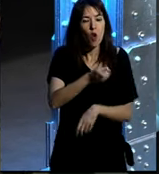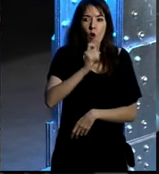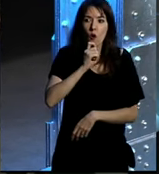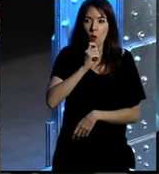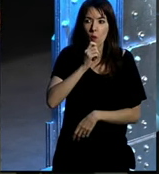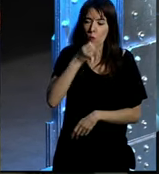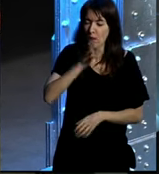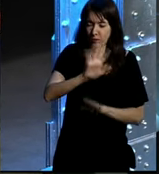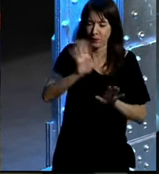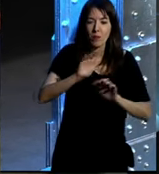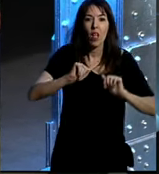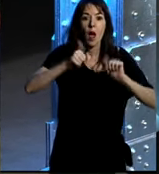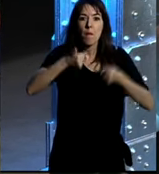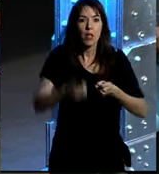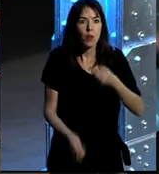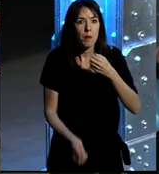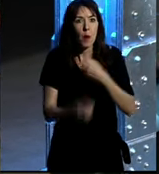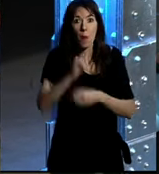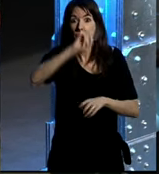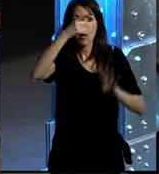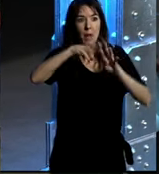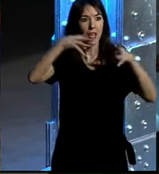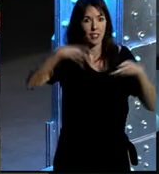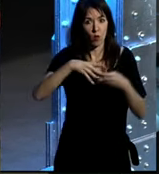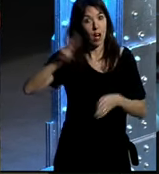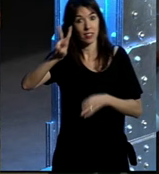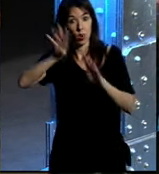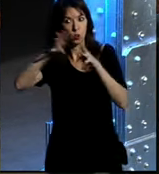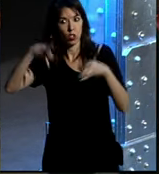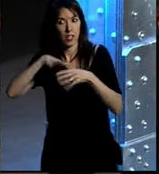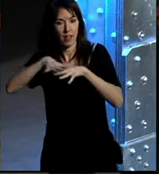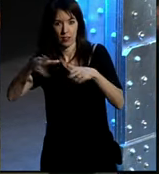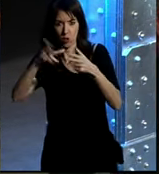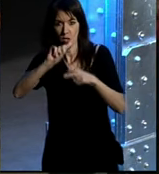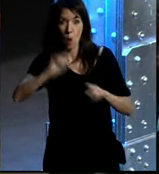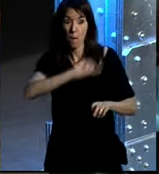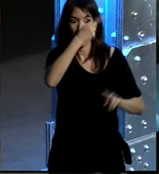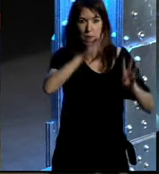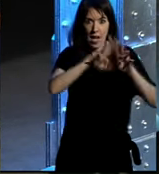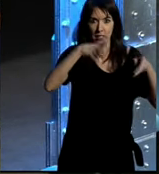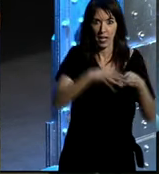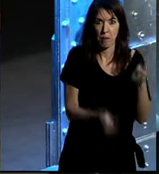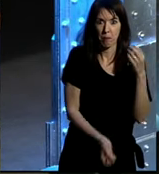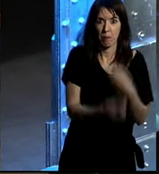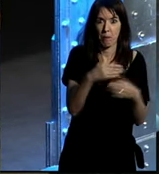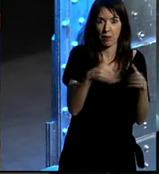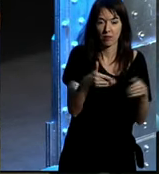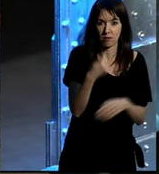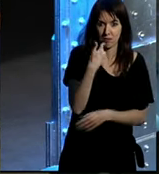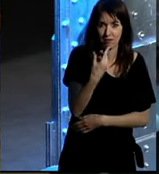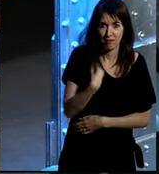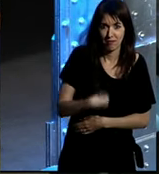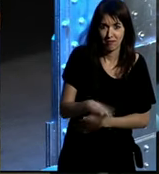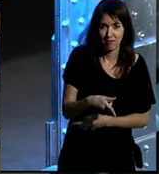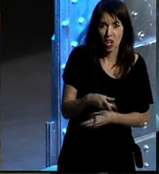fue esto al principio cuando surgió el primer internet no este segundo internet de las redes sociales se decía lo mismo